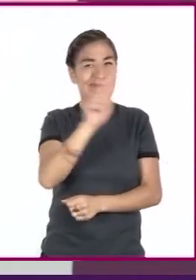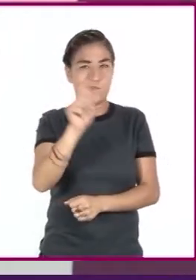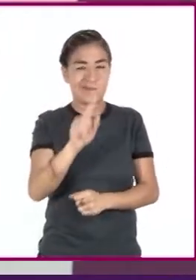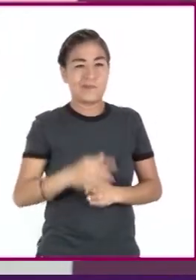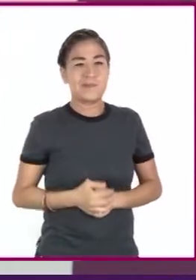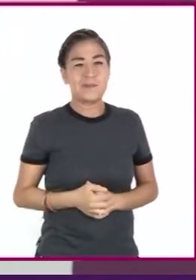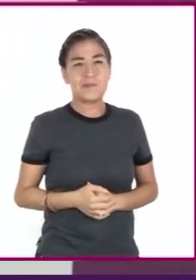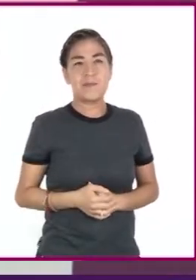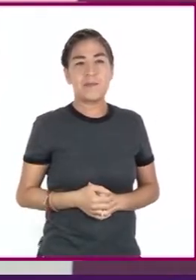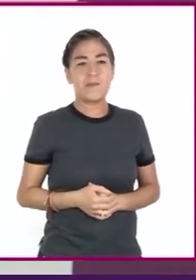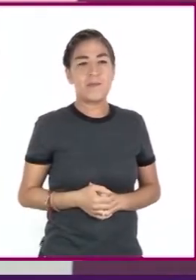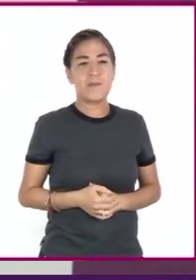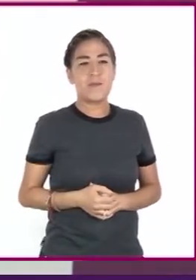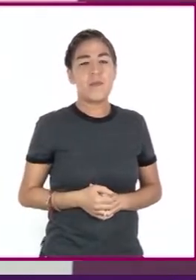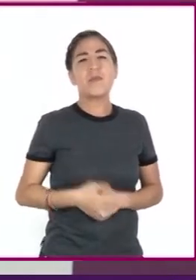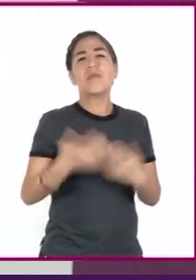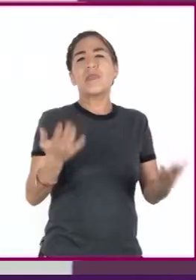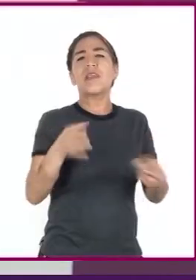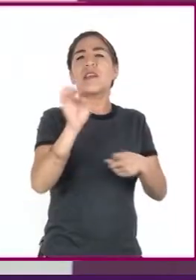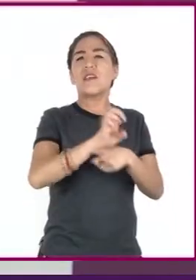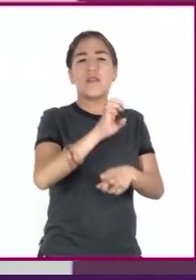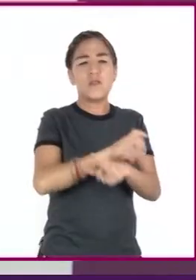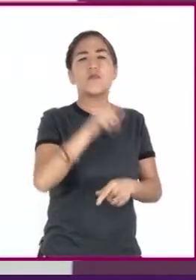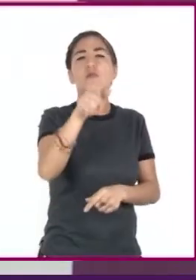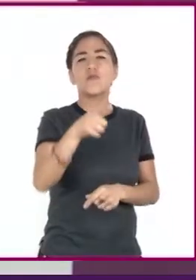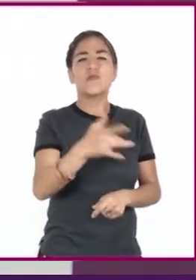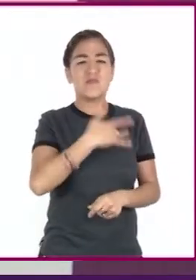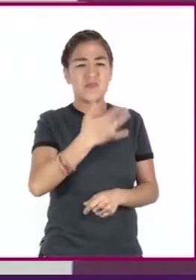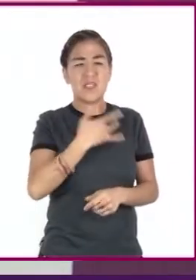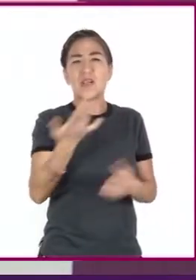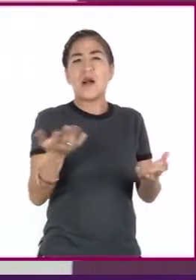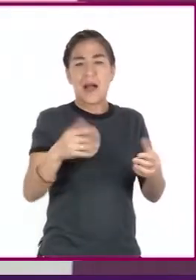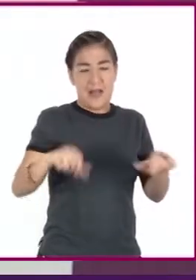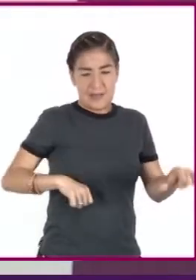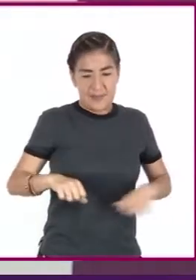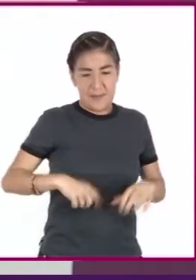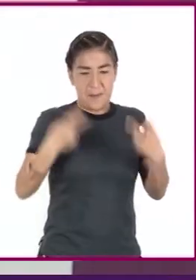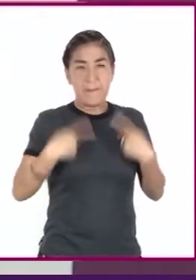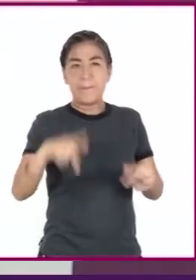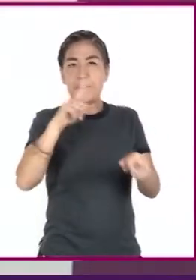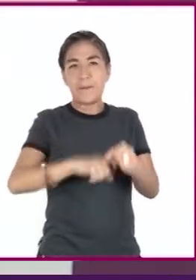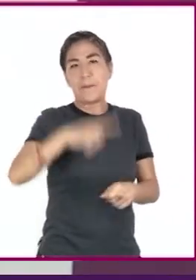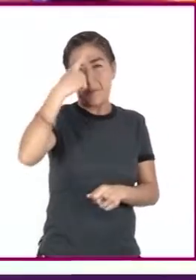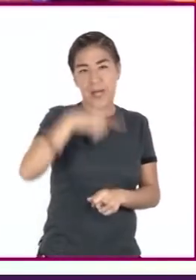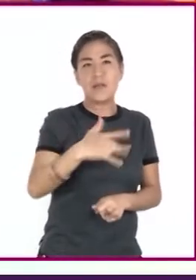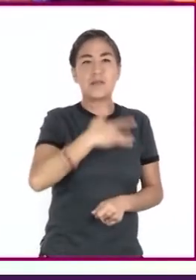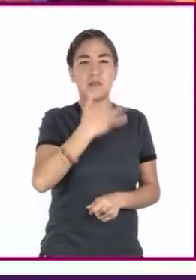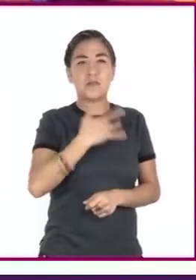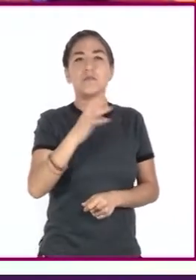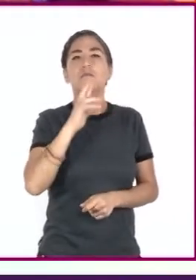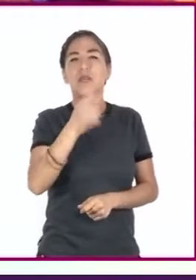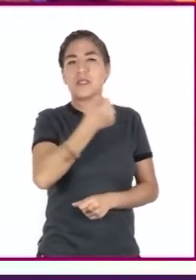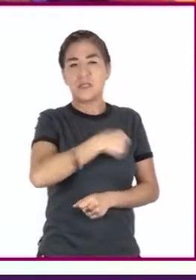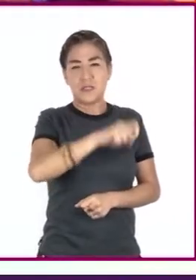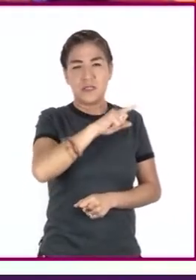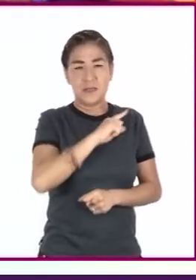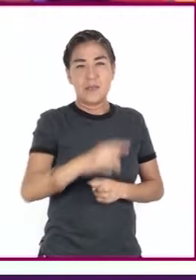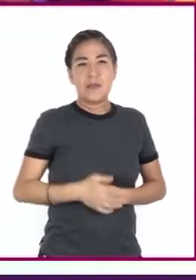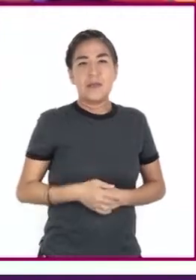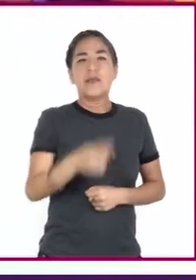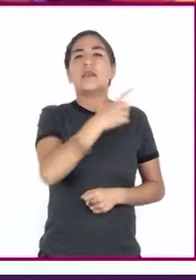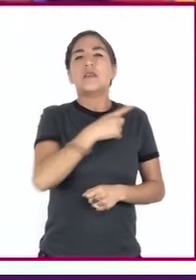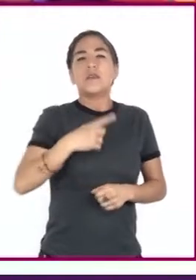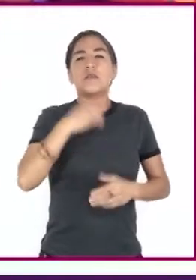Maestra, entonces, ¿qué acciones personales podemos tener para preservar la salud? Se deben